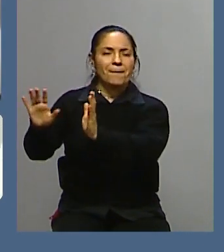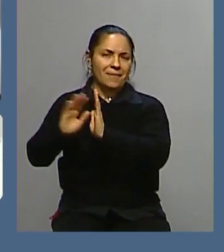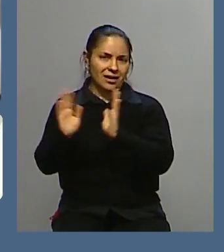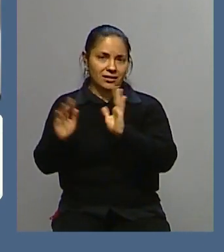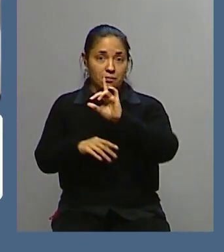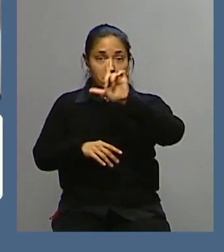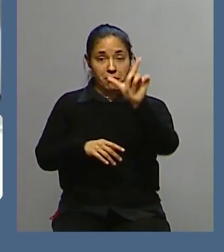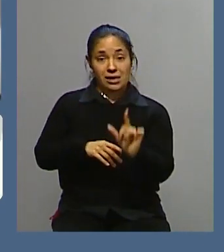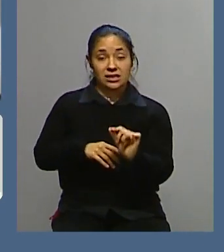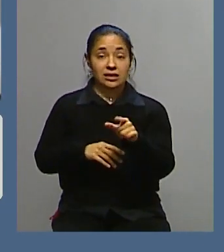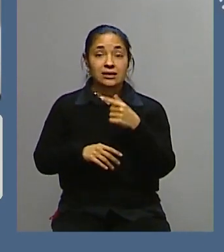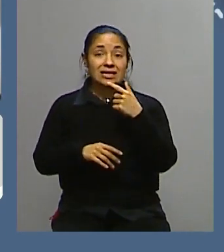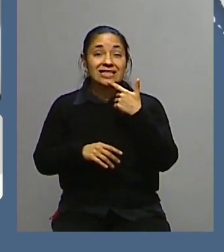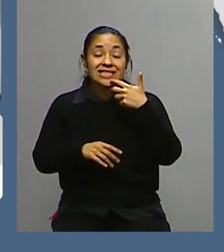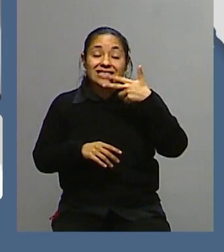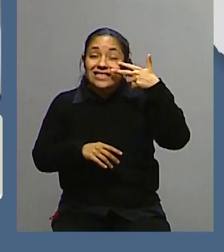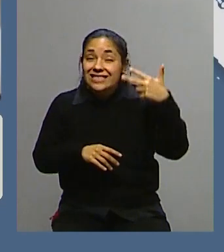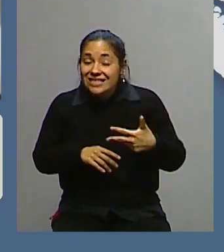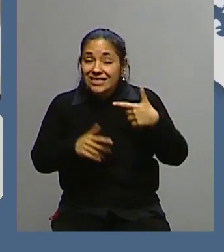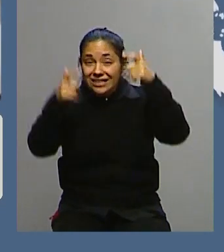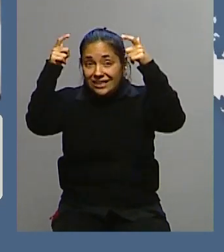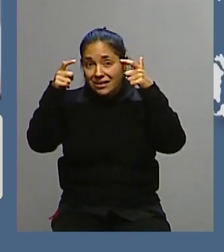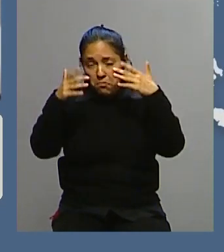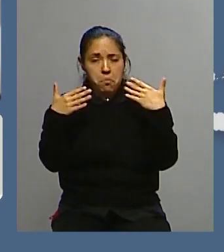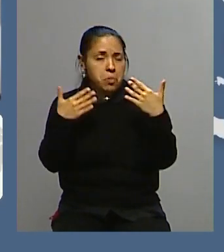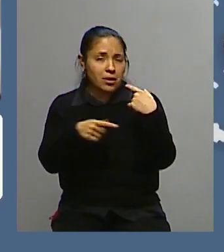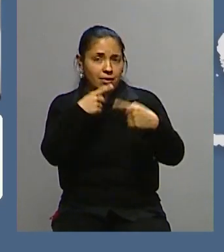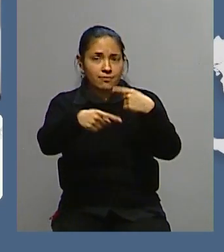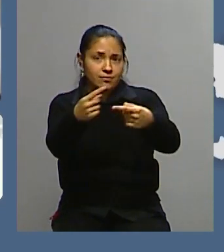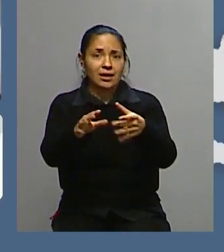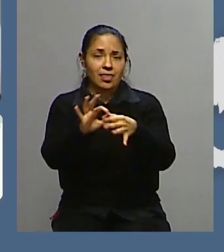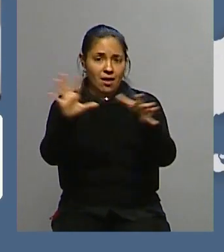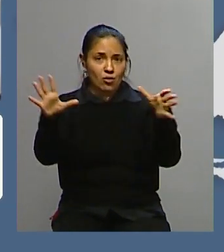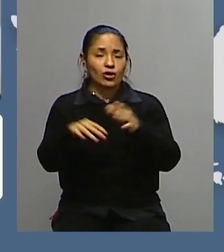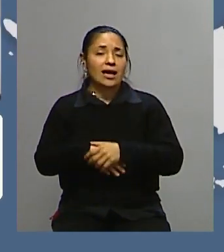países sin monarquía, seguirían siendo democracias y